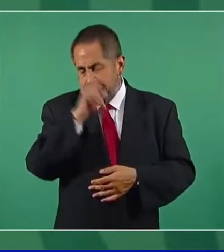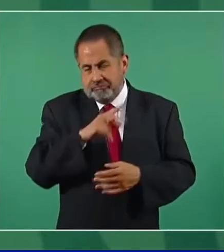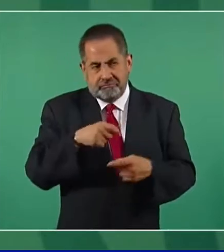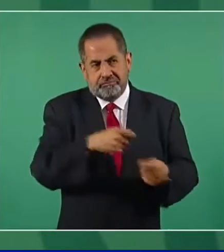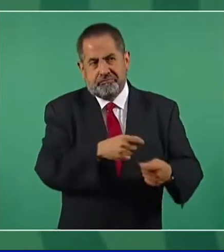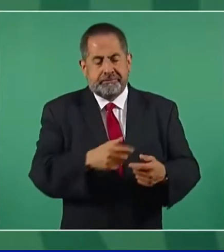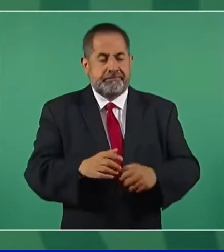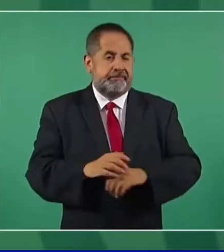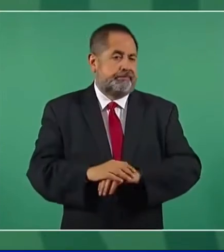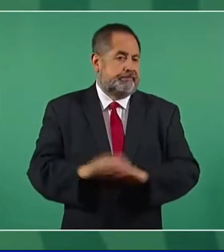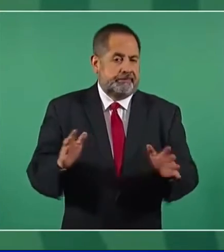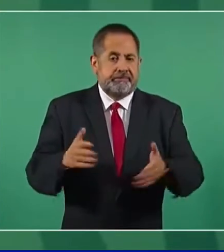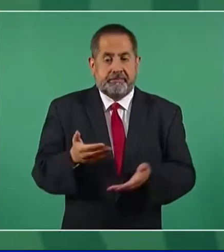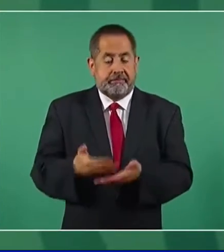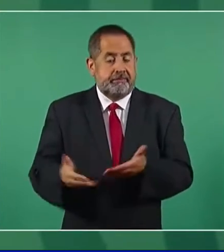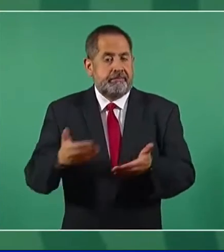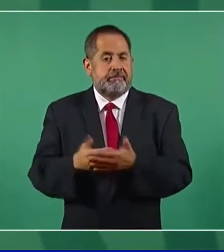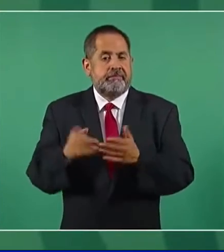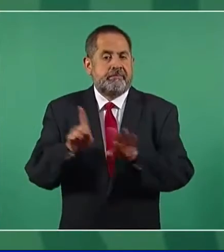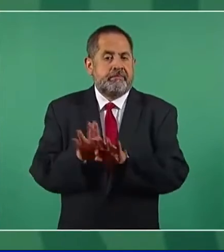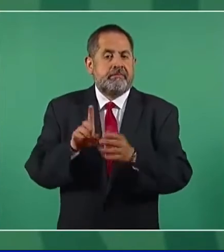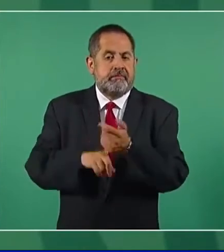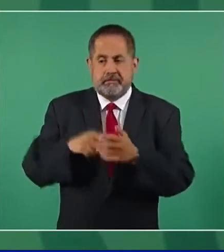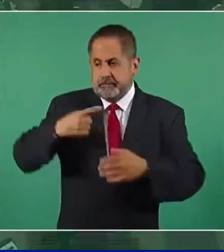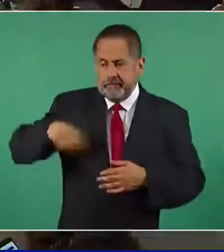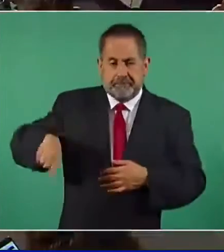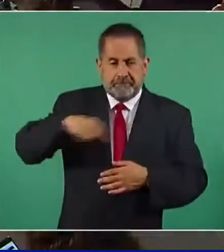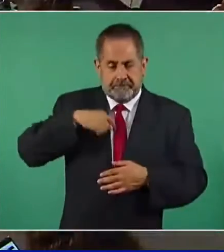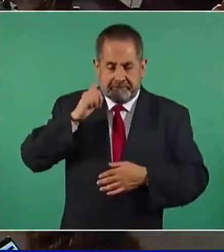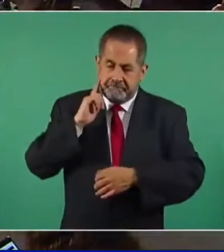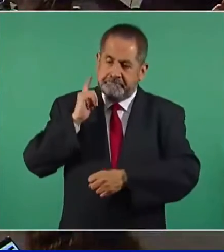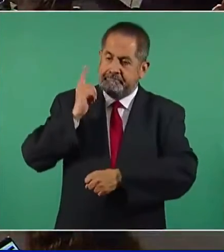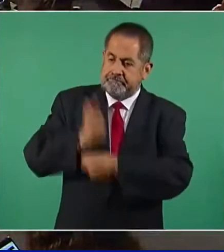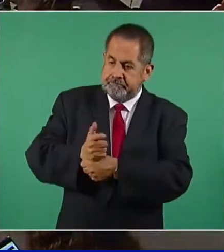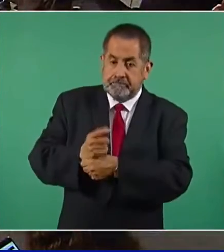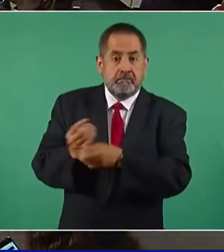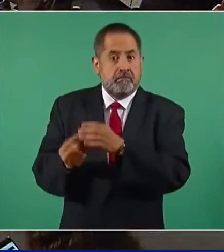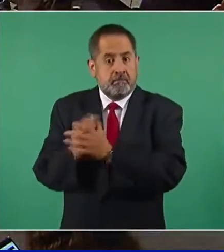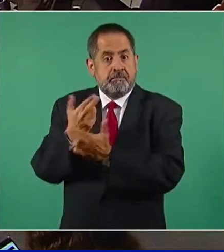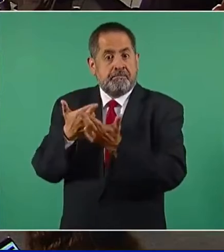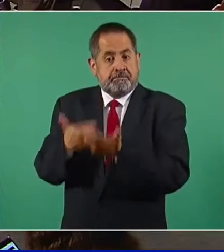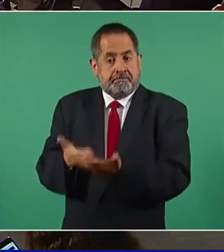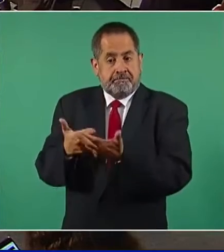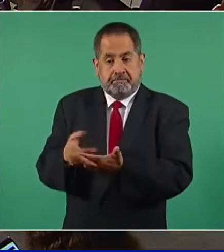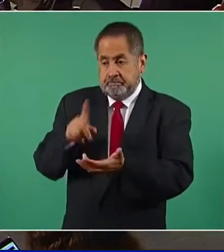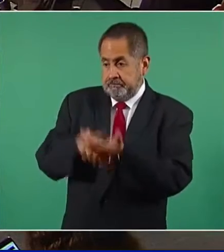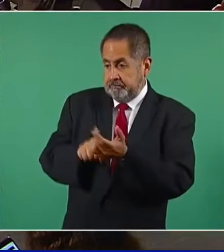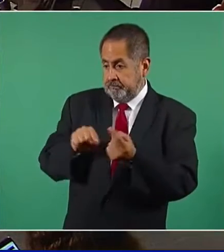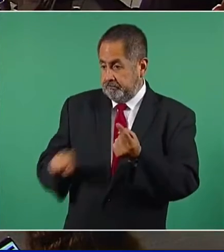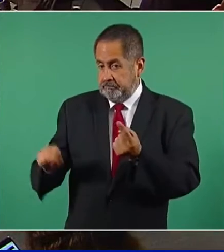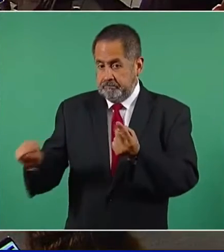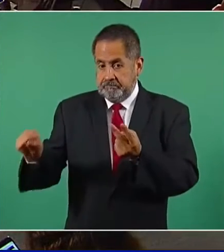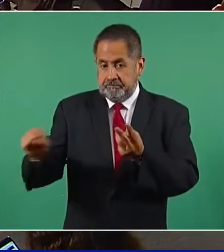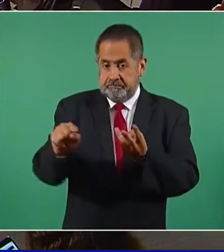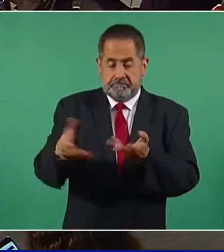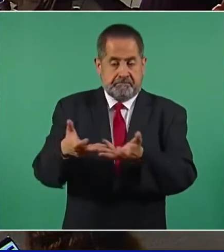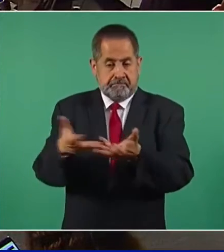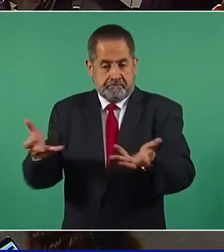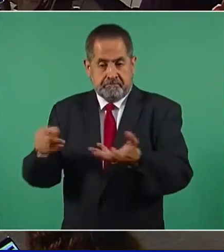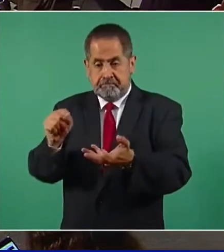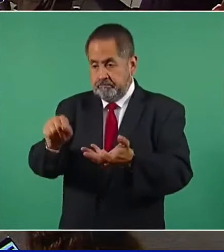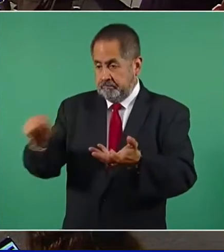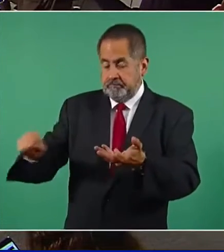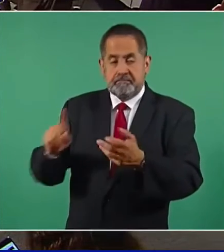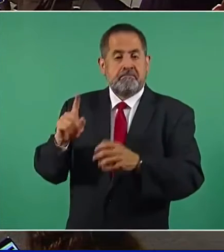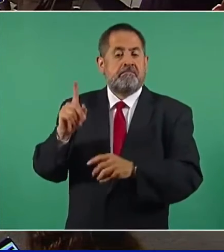Entonces, ahora estamos descubriendo nuevos yacimientos en tierra, en aguas